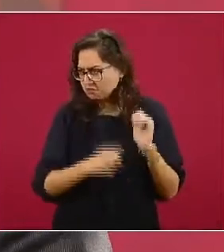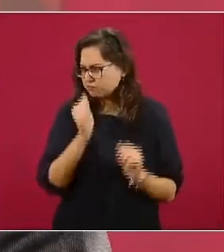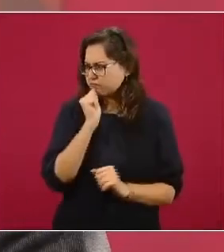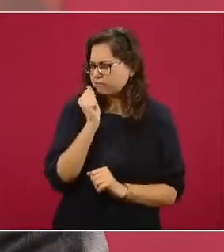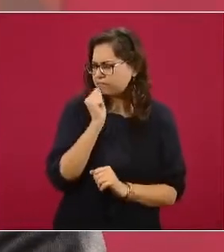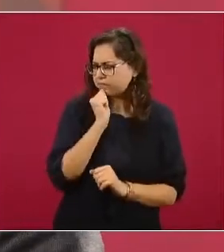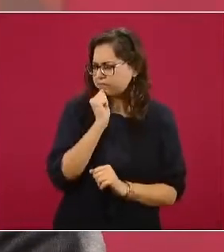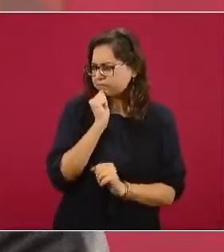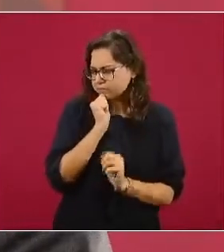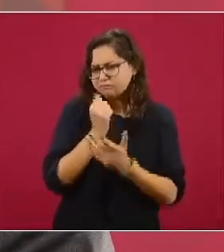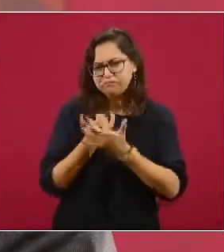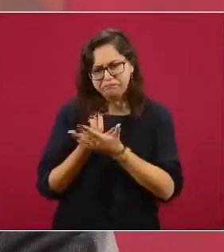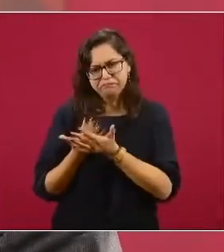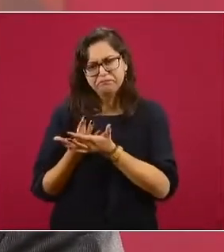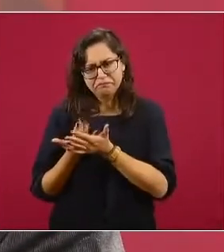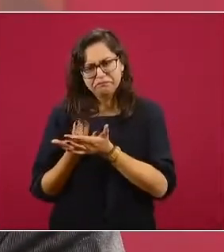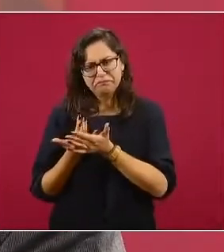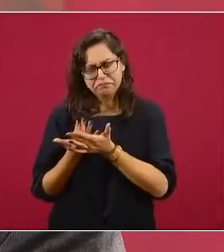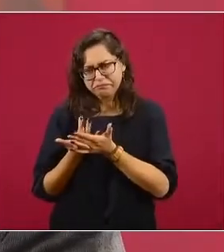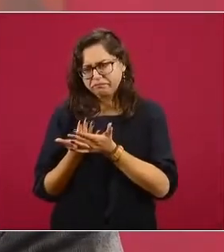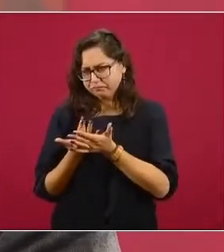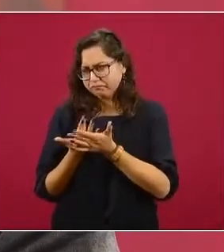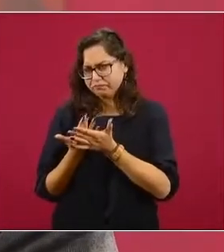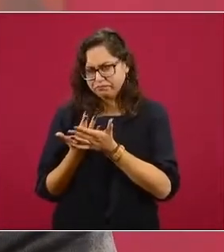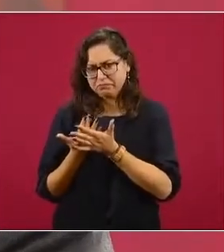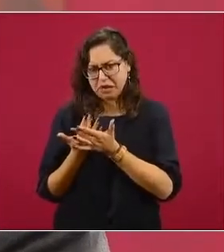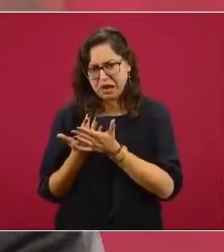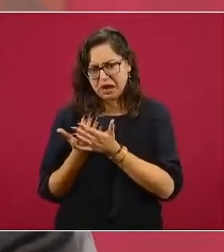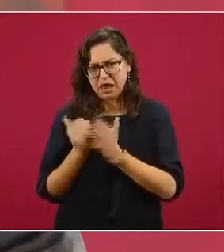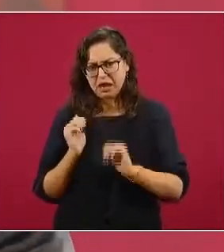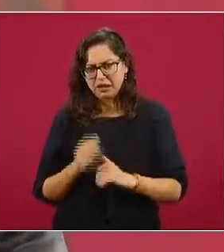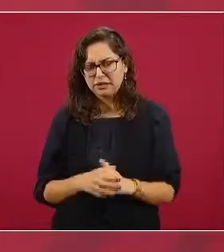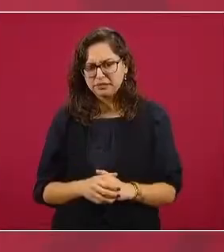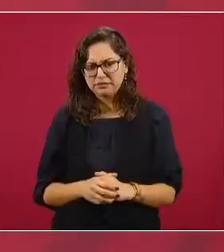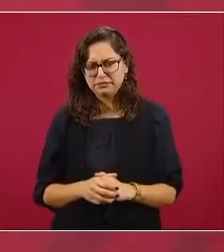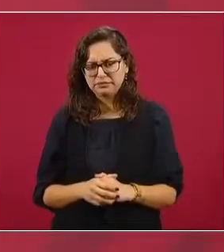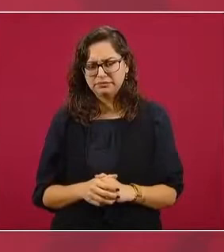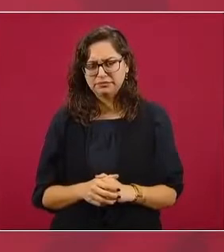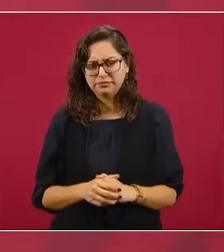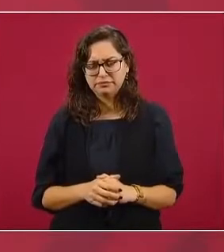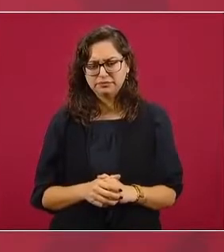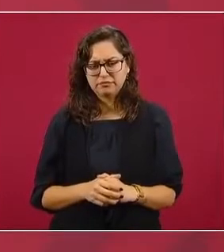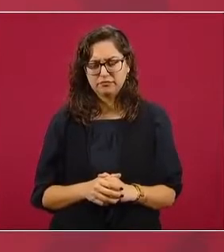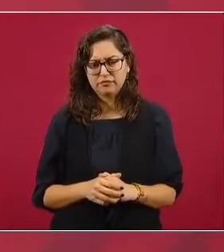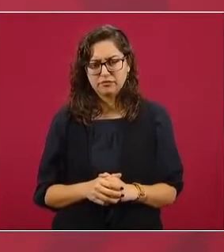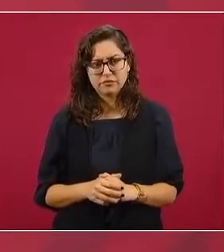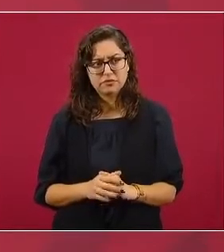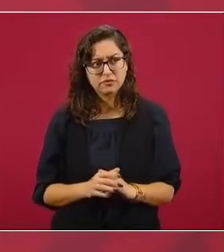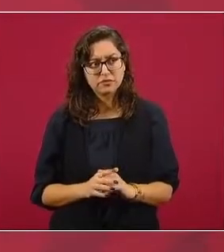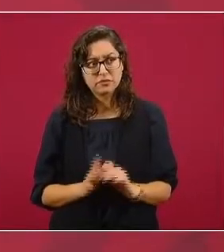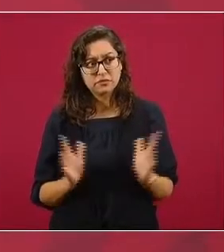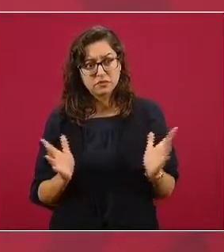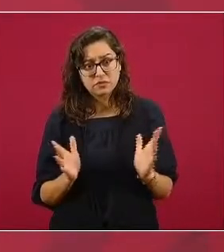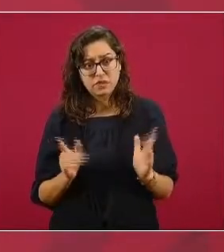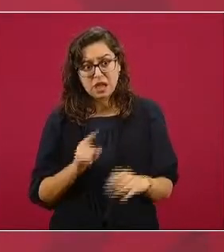que se termine